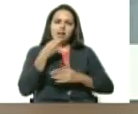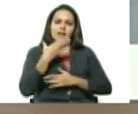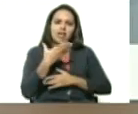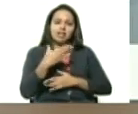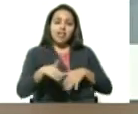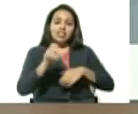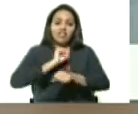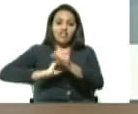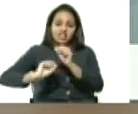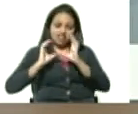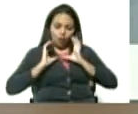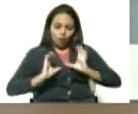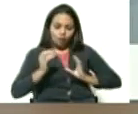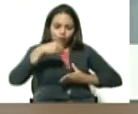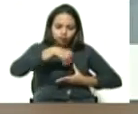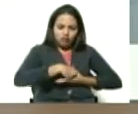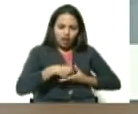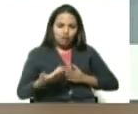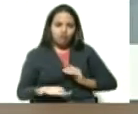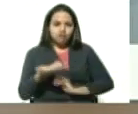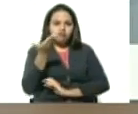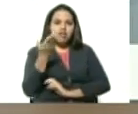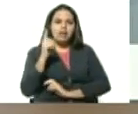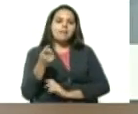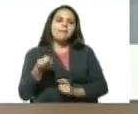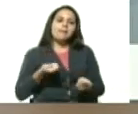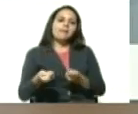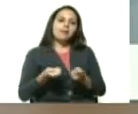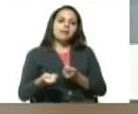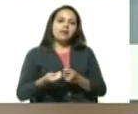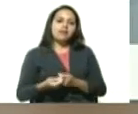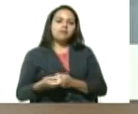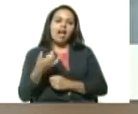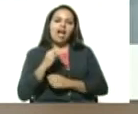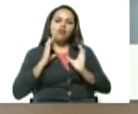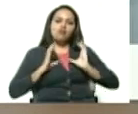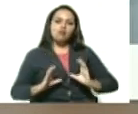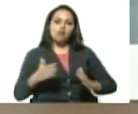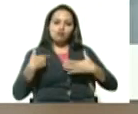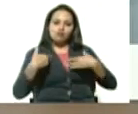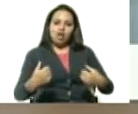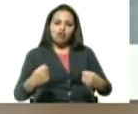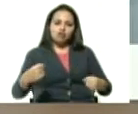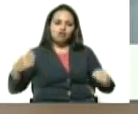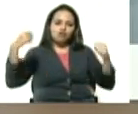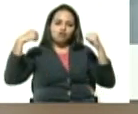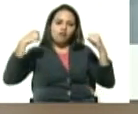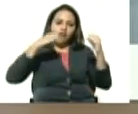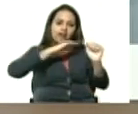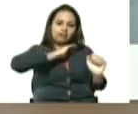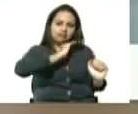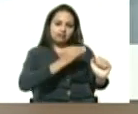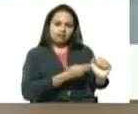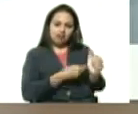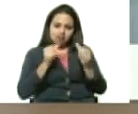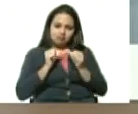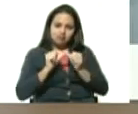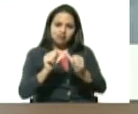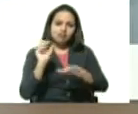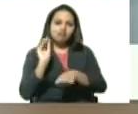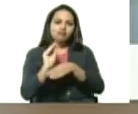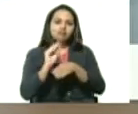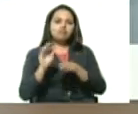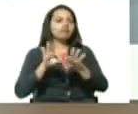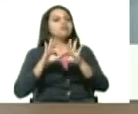naturales, y nos prepara para seguir para estando sano, fuerte, y seguir protegiendo a nuestra